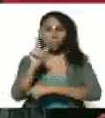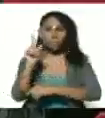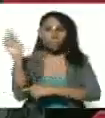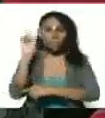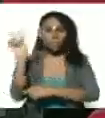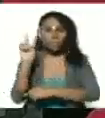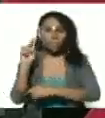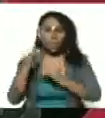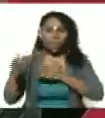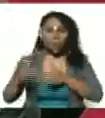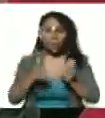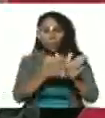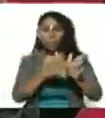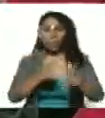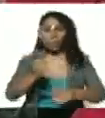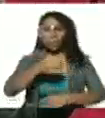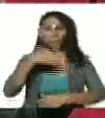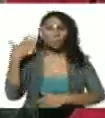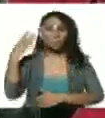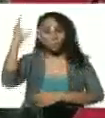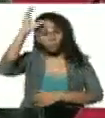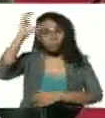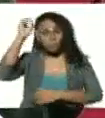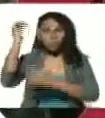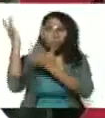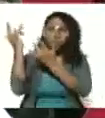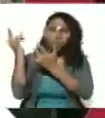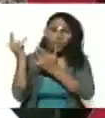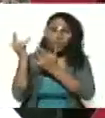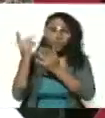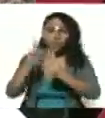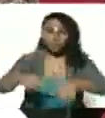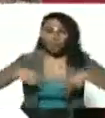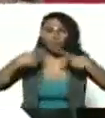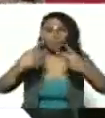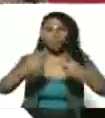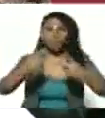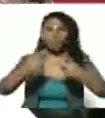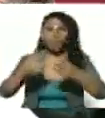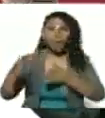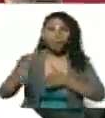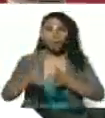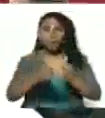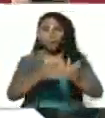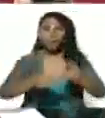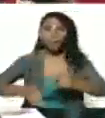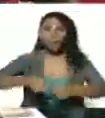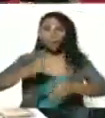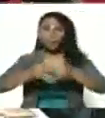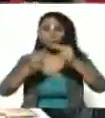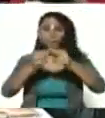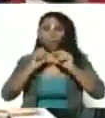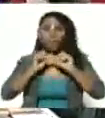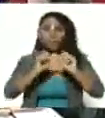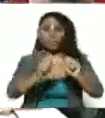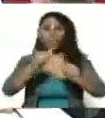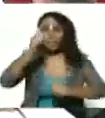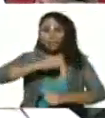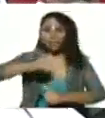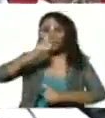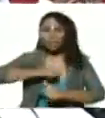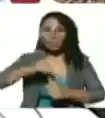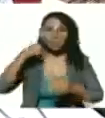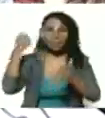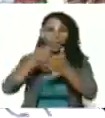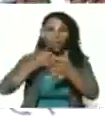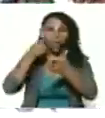Camino de dignidad, de conciencia, de esperanza renovada. Camino de construcción permanente, de resistencia, de